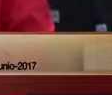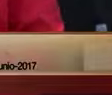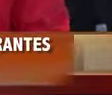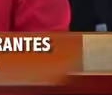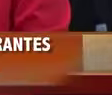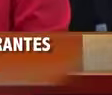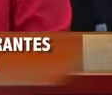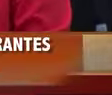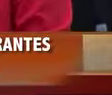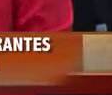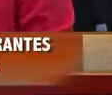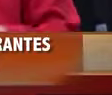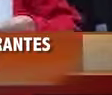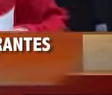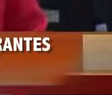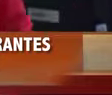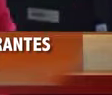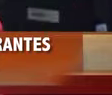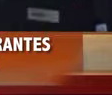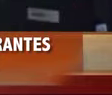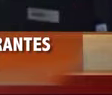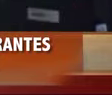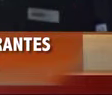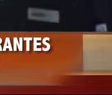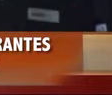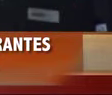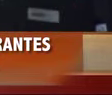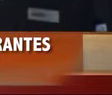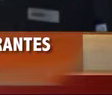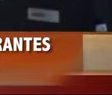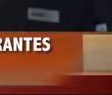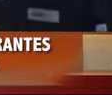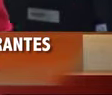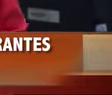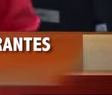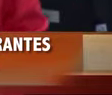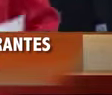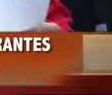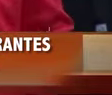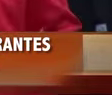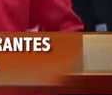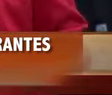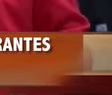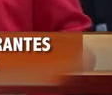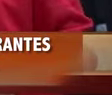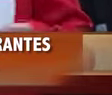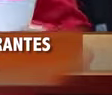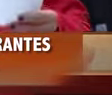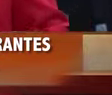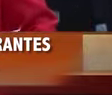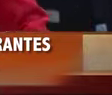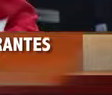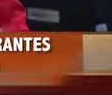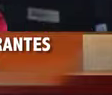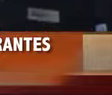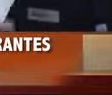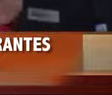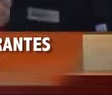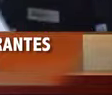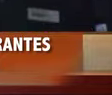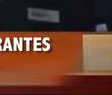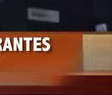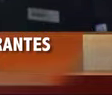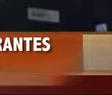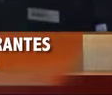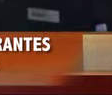Para seguir una lucha por un mundo sin seres humanos ilegales, por un mundo donde la diversidad sea la